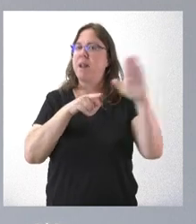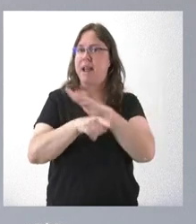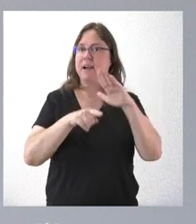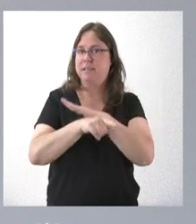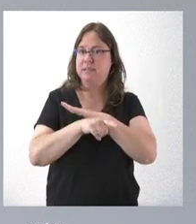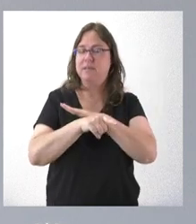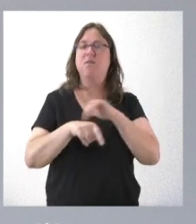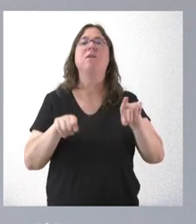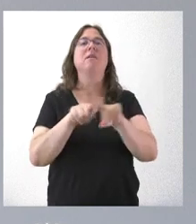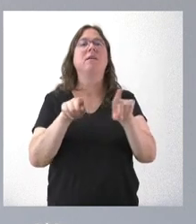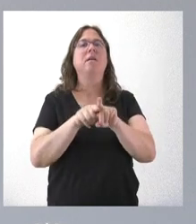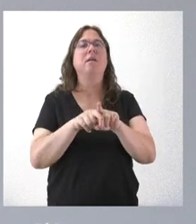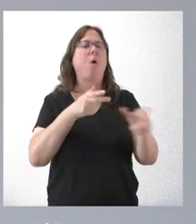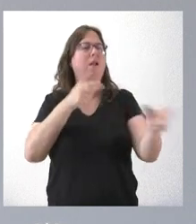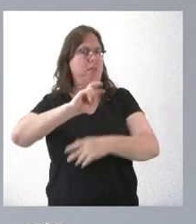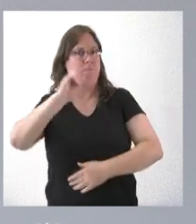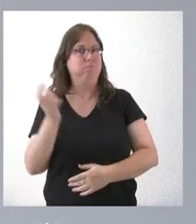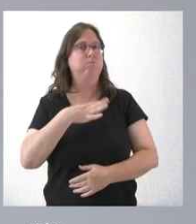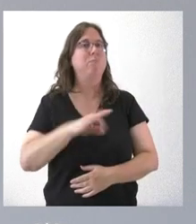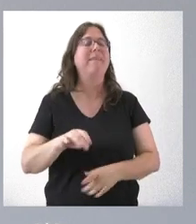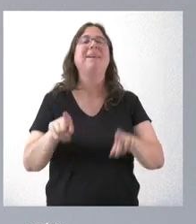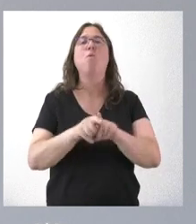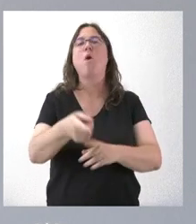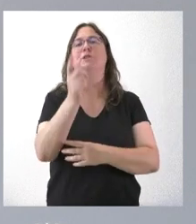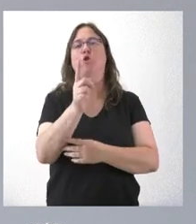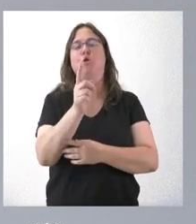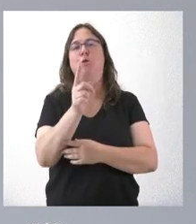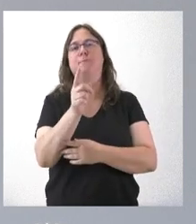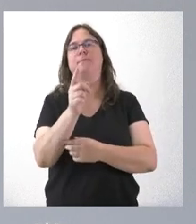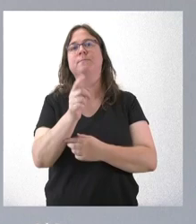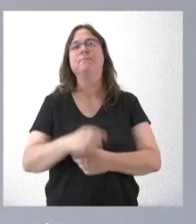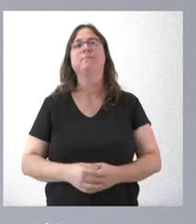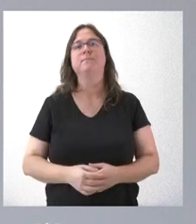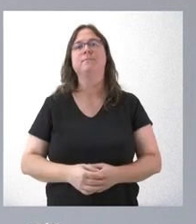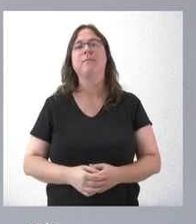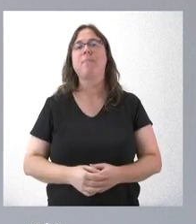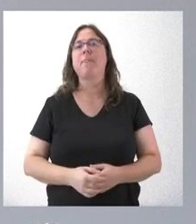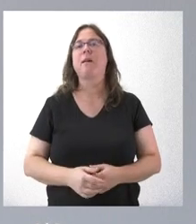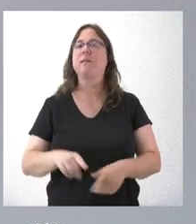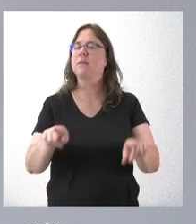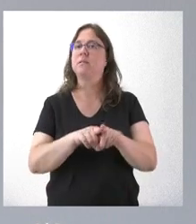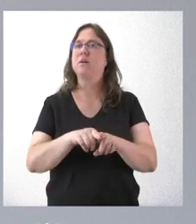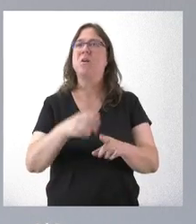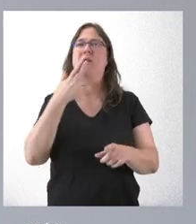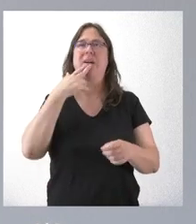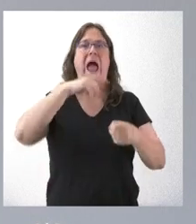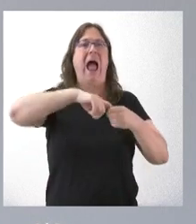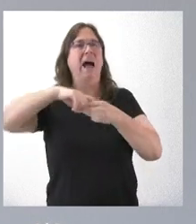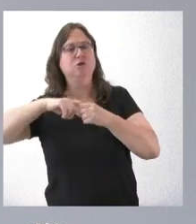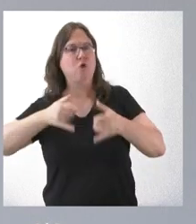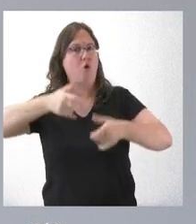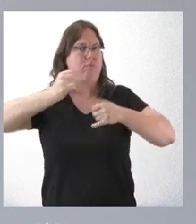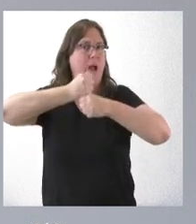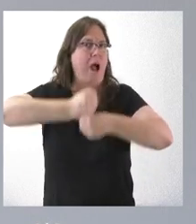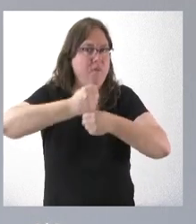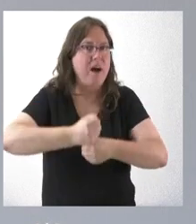caza se pueda llevar a cabo en todas las modalidades, es decir, no siempre se podía con ganchos y monterías, ahora se